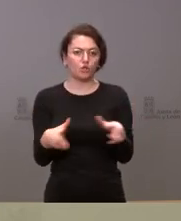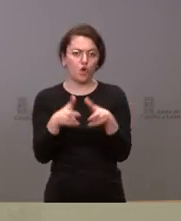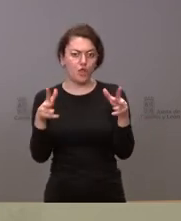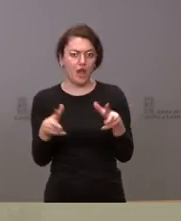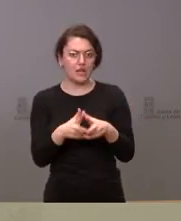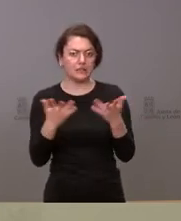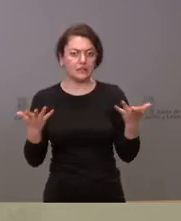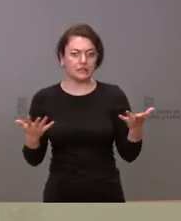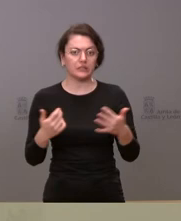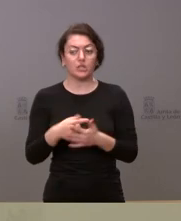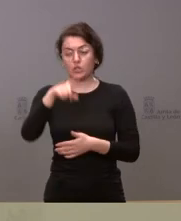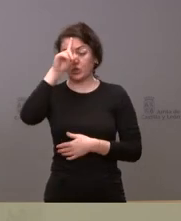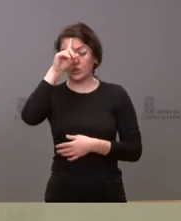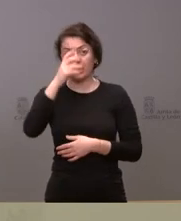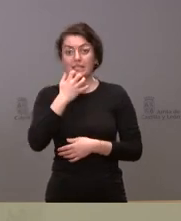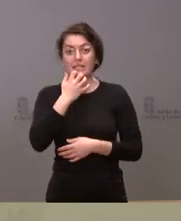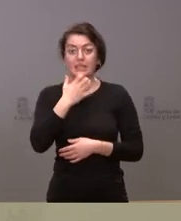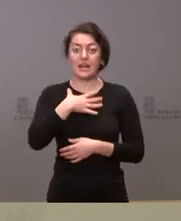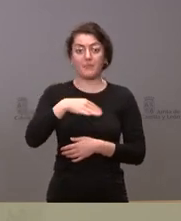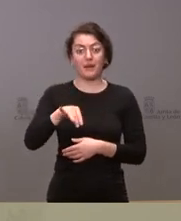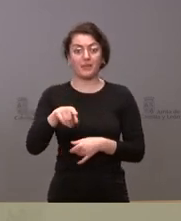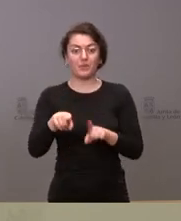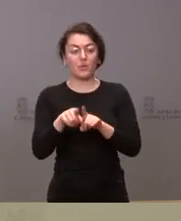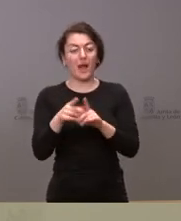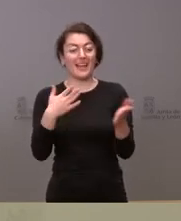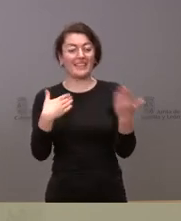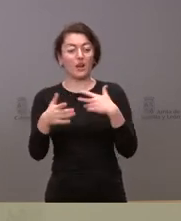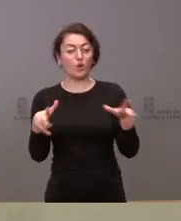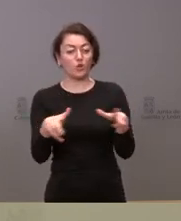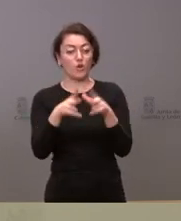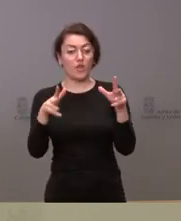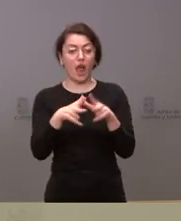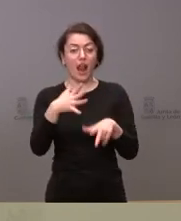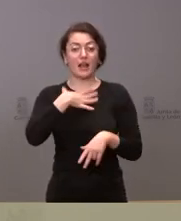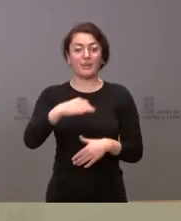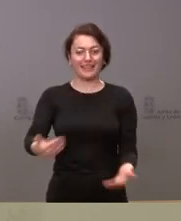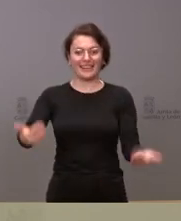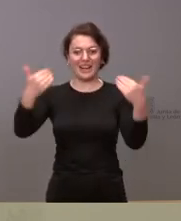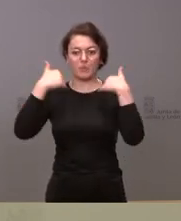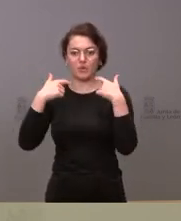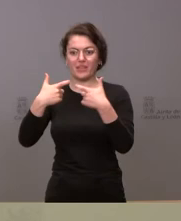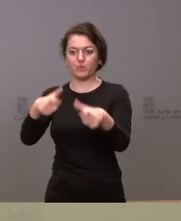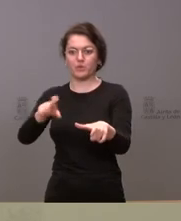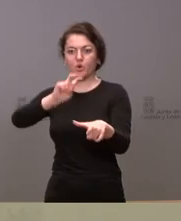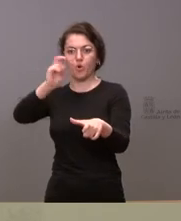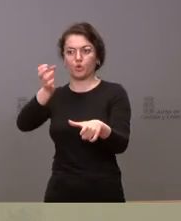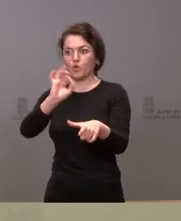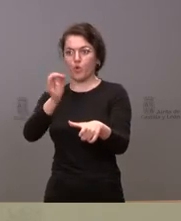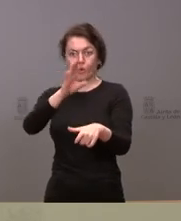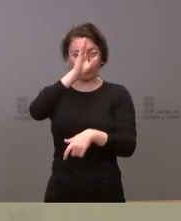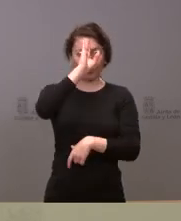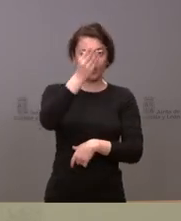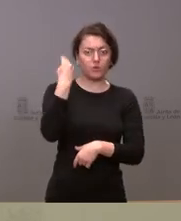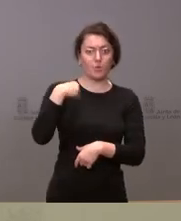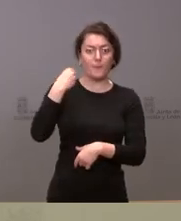se baraja la posibilidad de que el diálogo social sea gestionado desde otro departamento o sea gestionado directamente por el